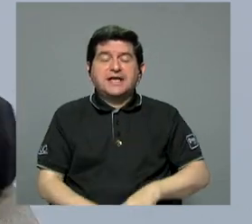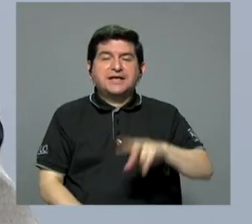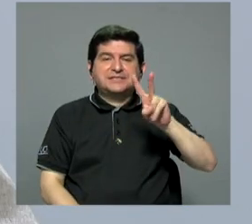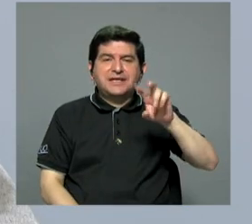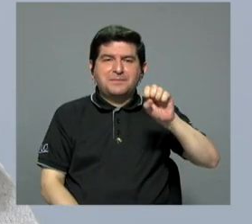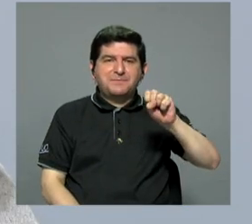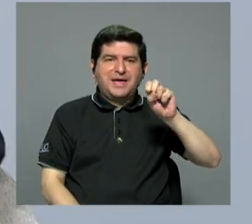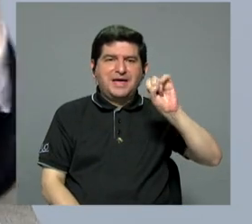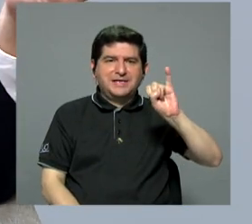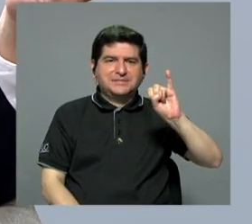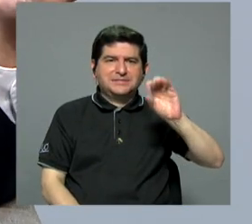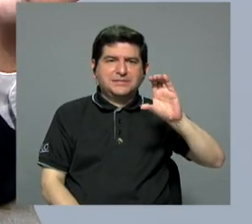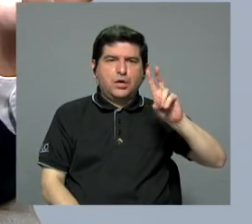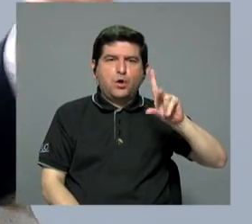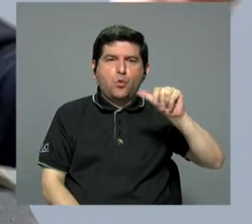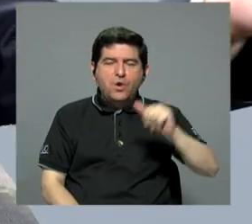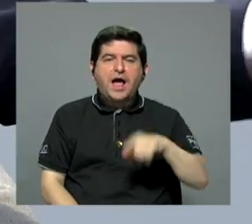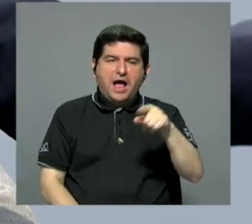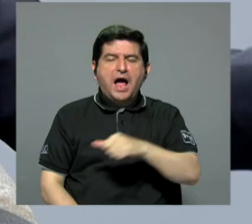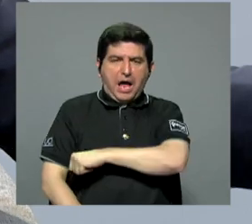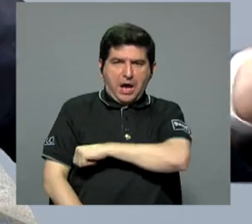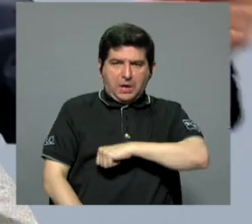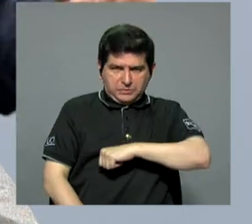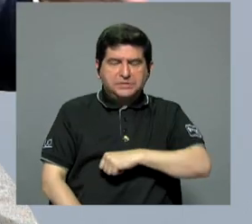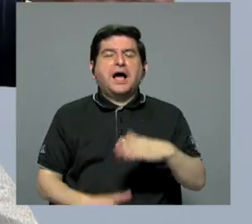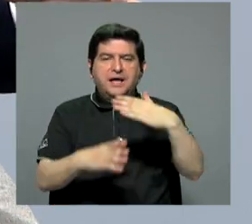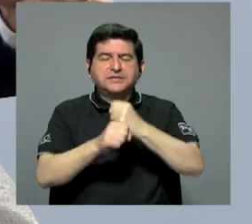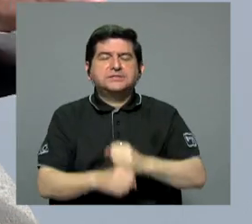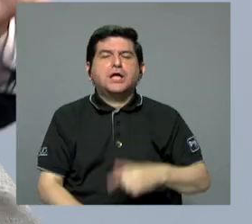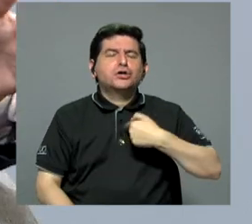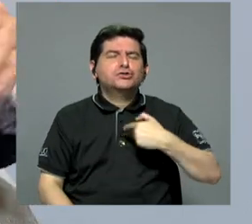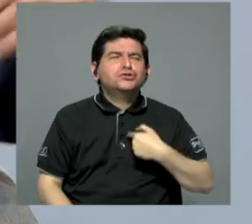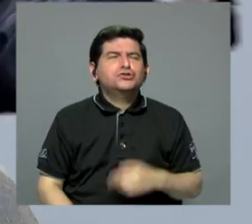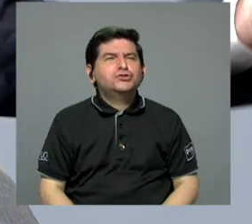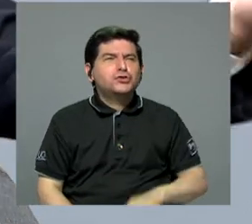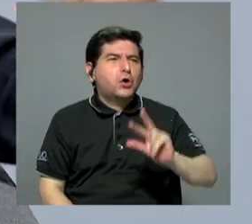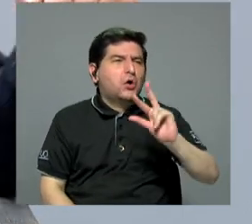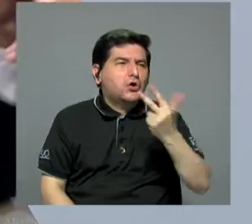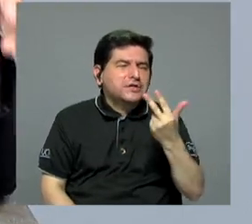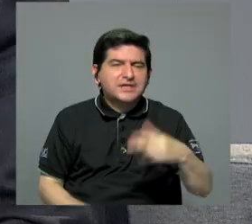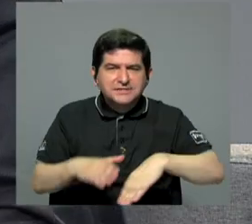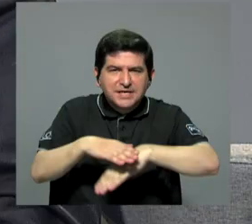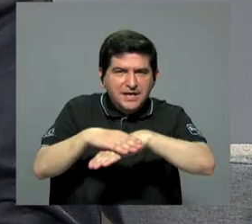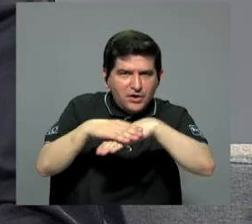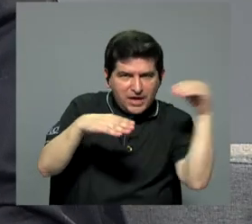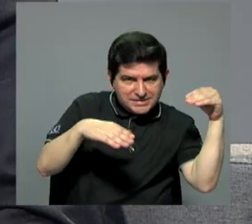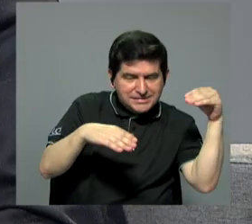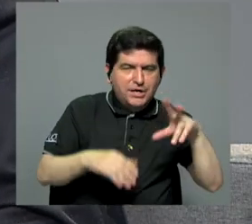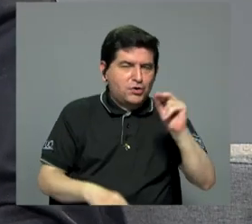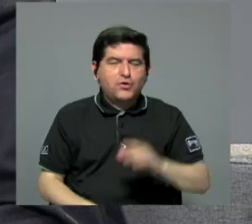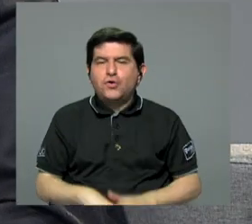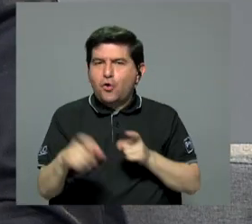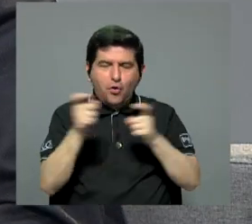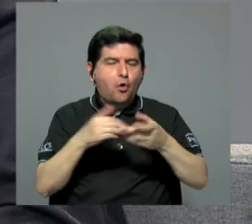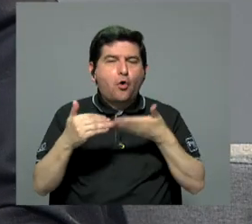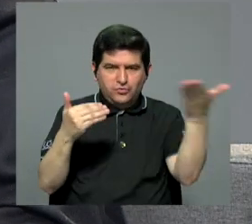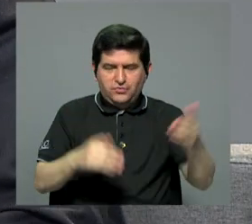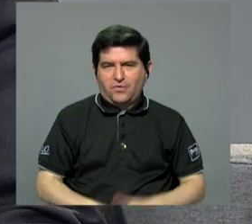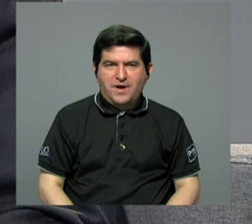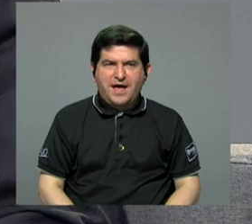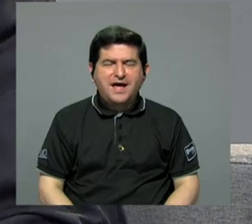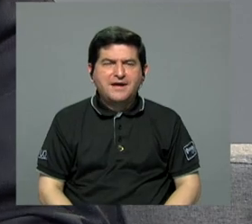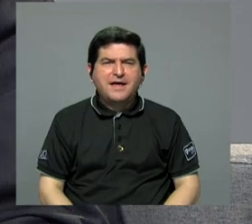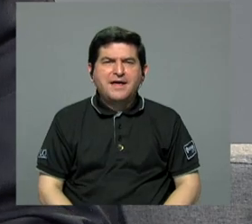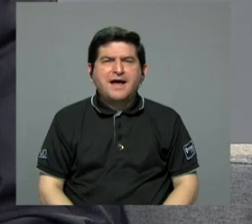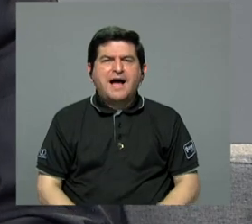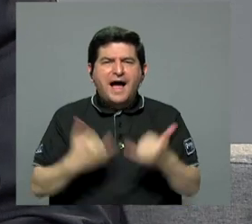Eso es una de las situaciones. Mire esto. Y yo tercerizar, no. Porque para eso primero hay que regular las cosas. ¿Qué tiene